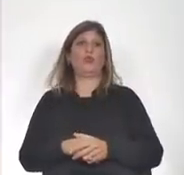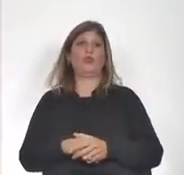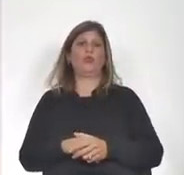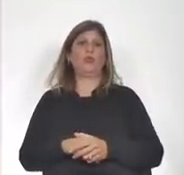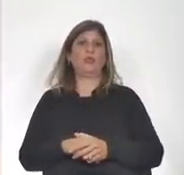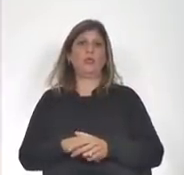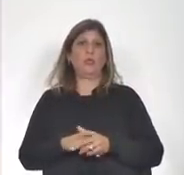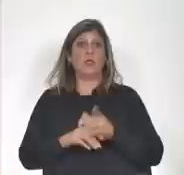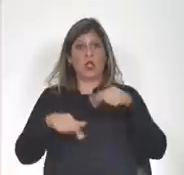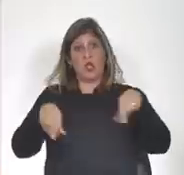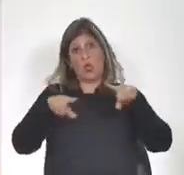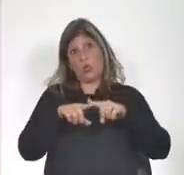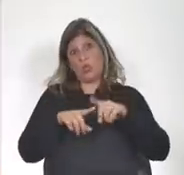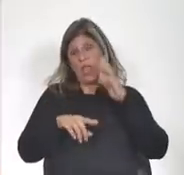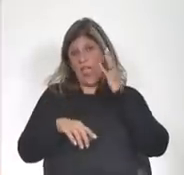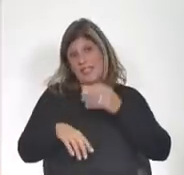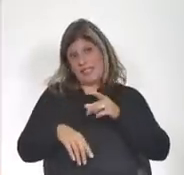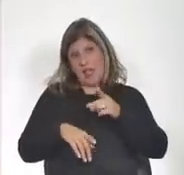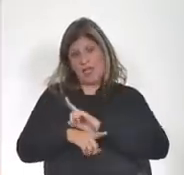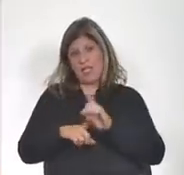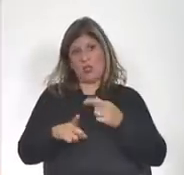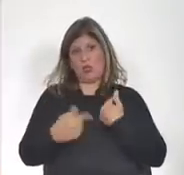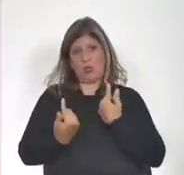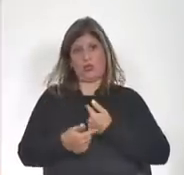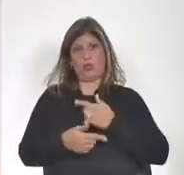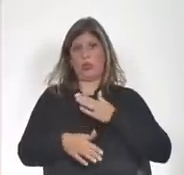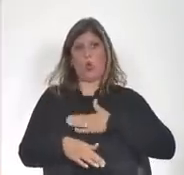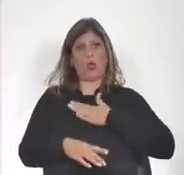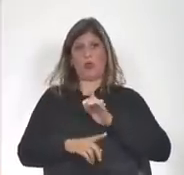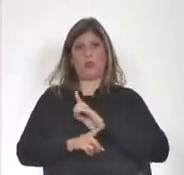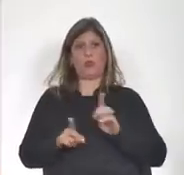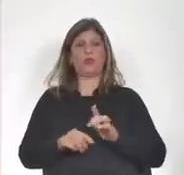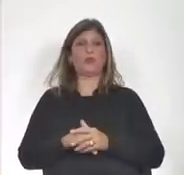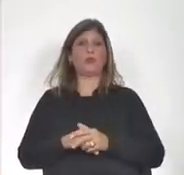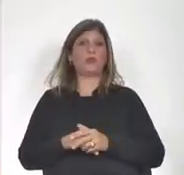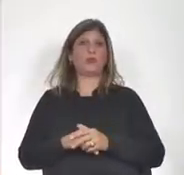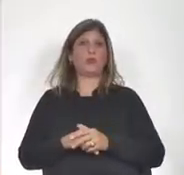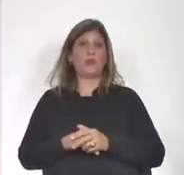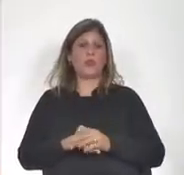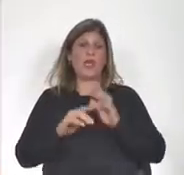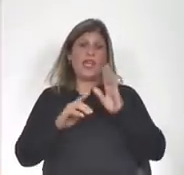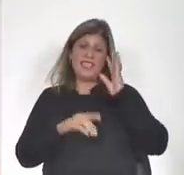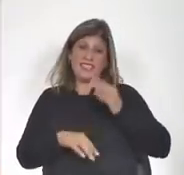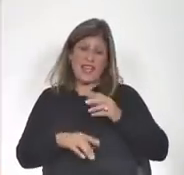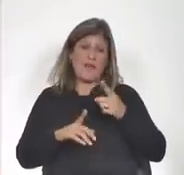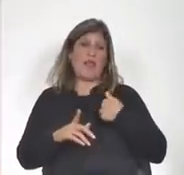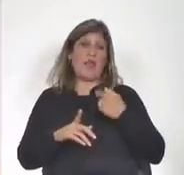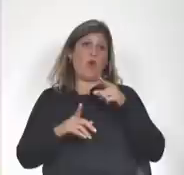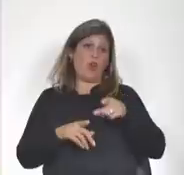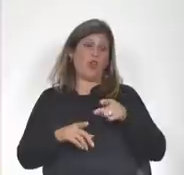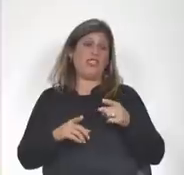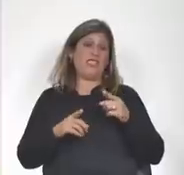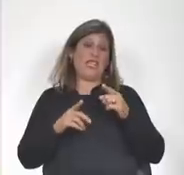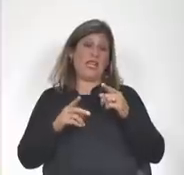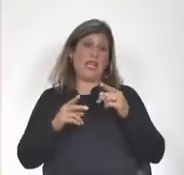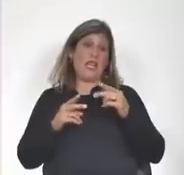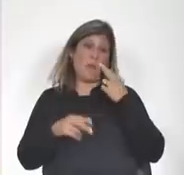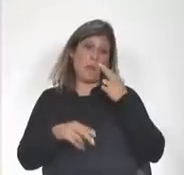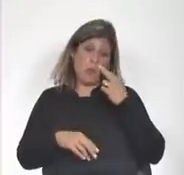y saben ustedes que no estamos de acuerdo con eso, sabemos de este dilema que se ha planteado falsamente,